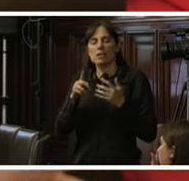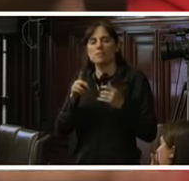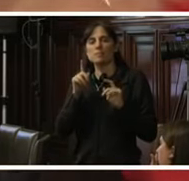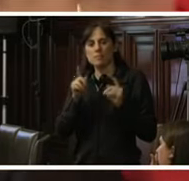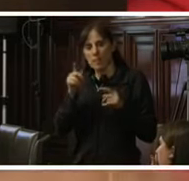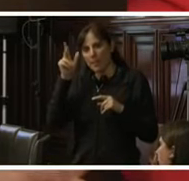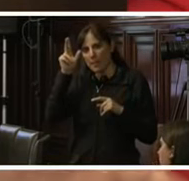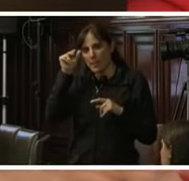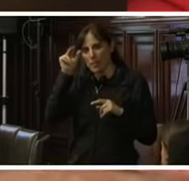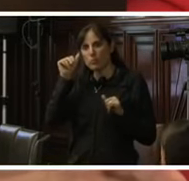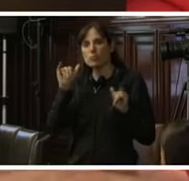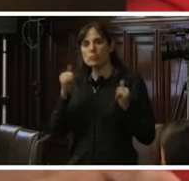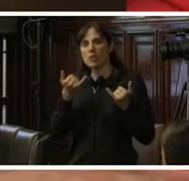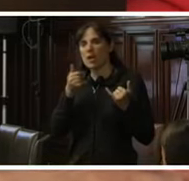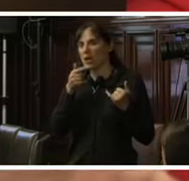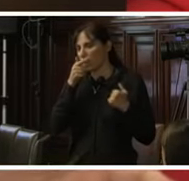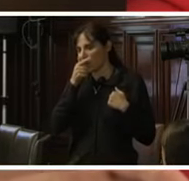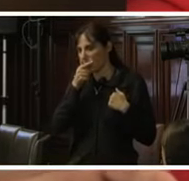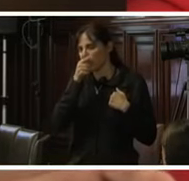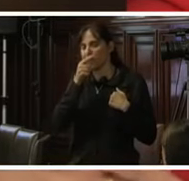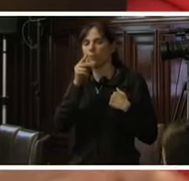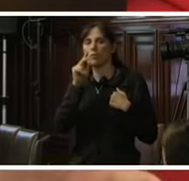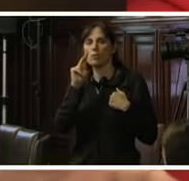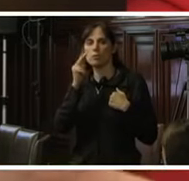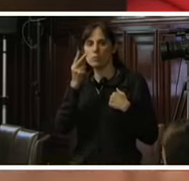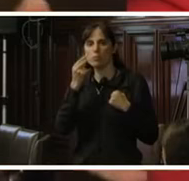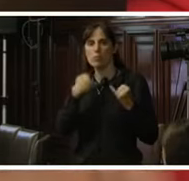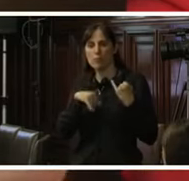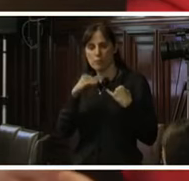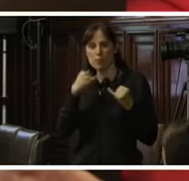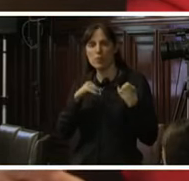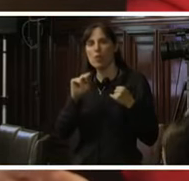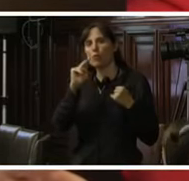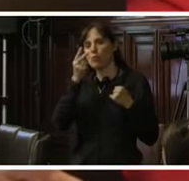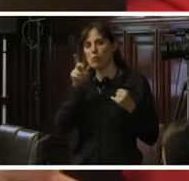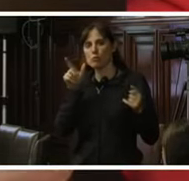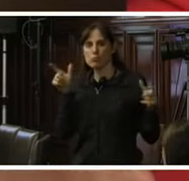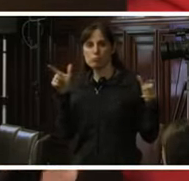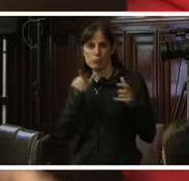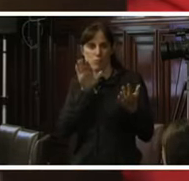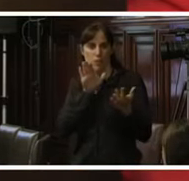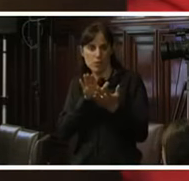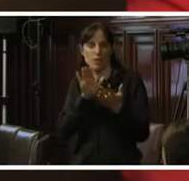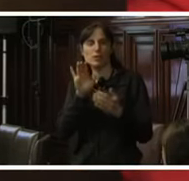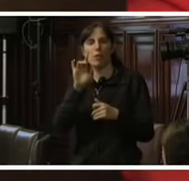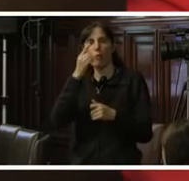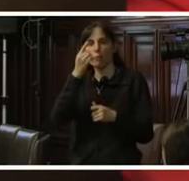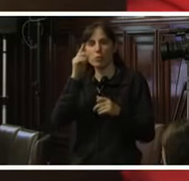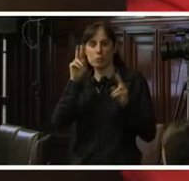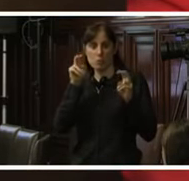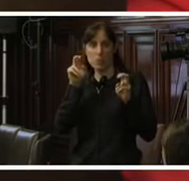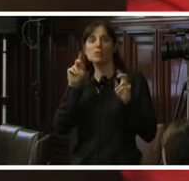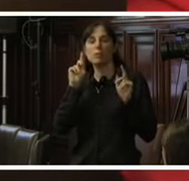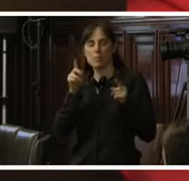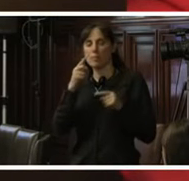peruano, mención directa al tema en el segundo informe sobre el país, dos audiencias sobre el tema y una audiencia, la del 2013,